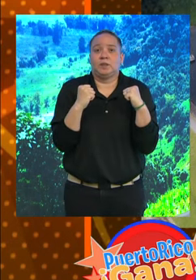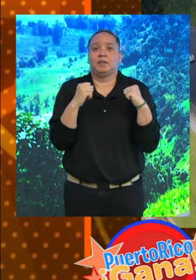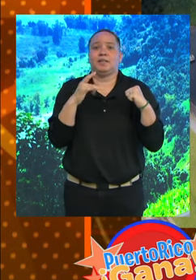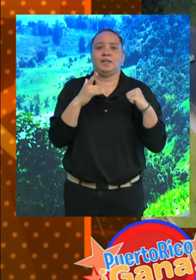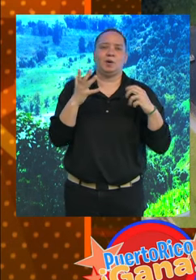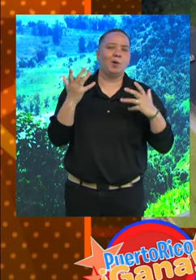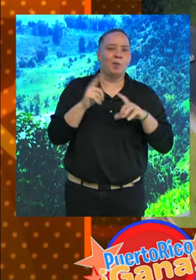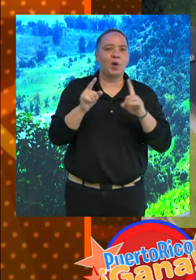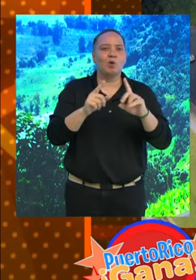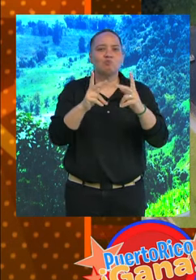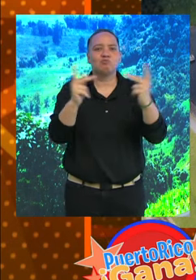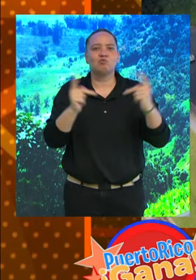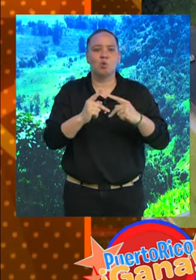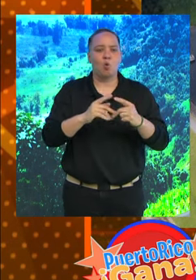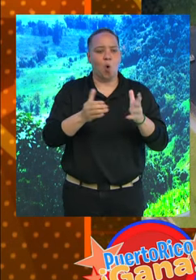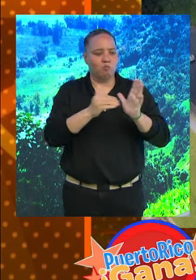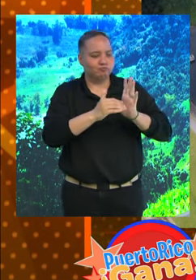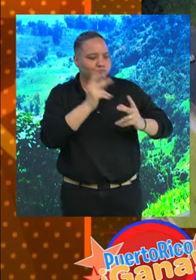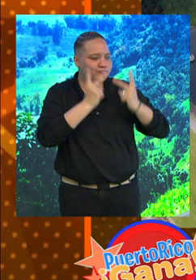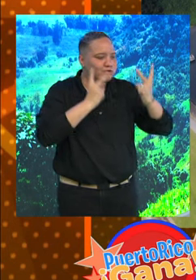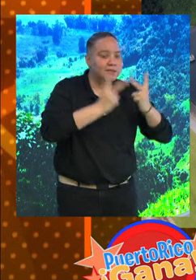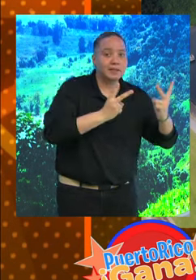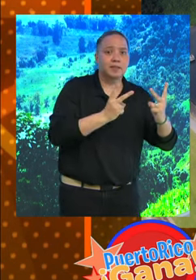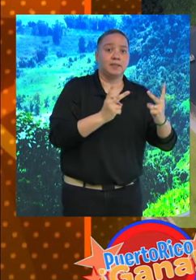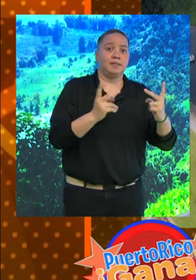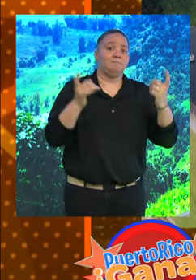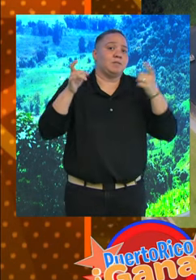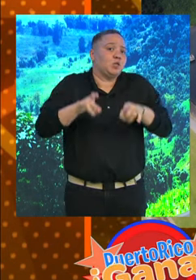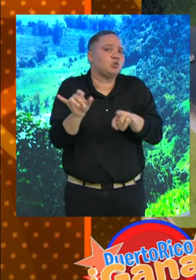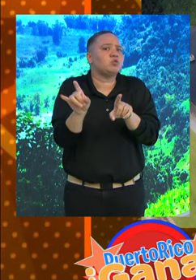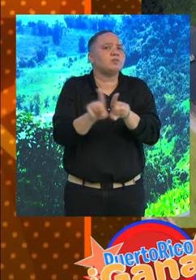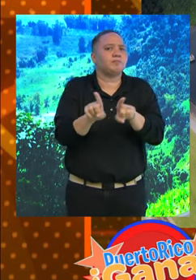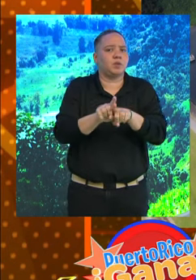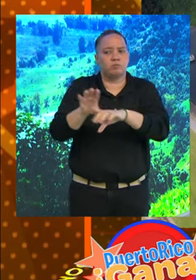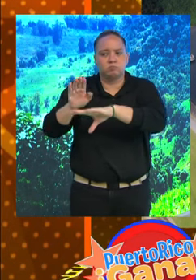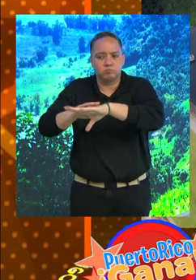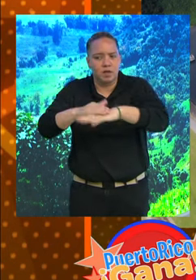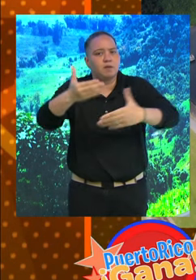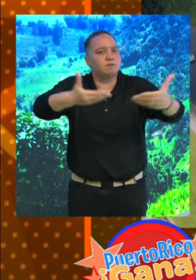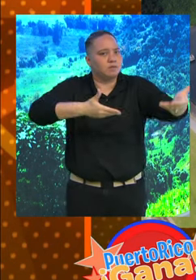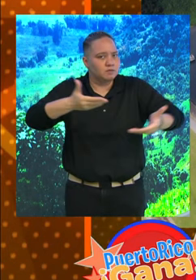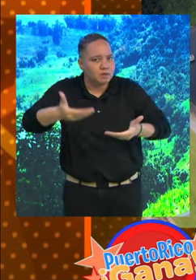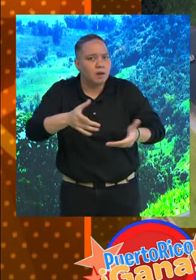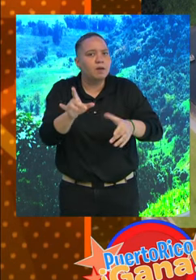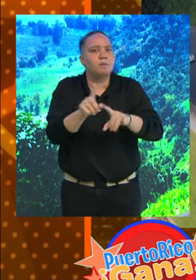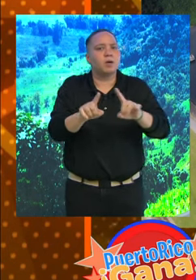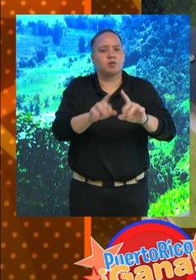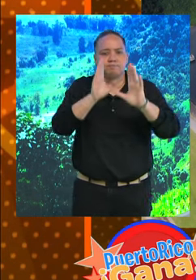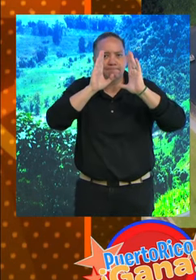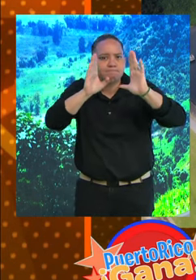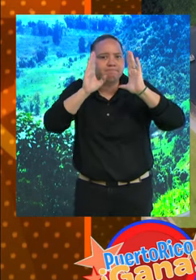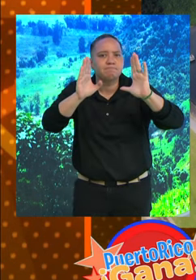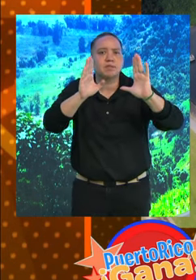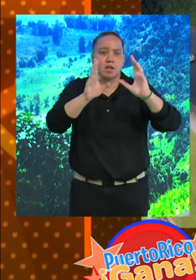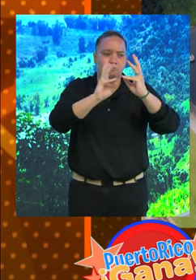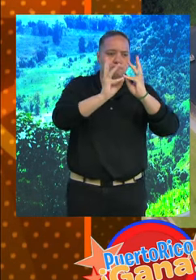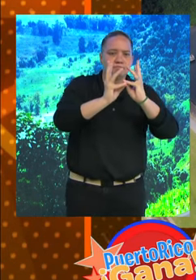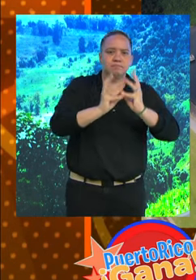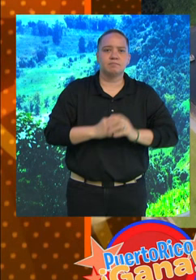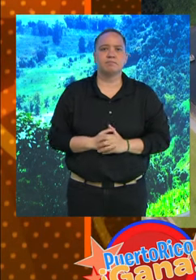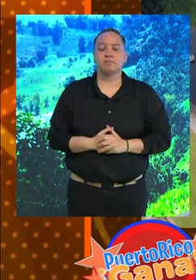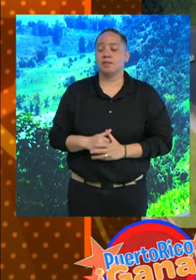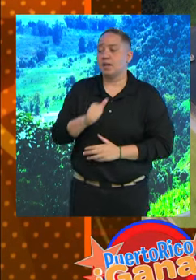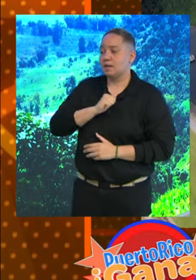muy bonito, un lugar muy frecuentado acá y peligroso también. Así que el llamado, yo estoy aquí invitándolo, pero siempre a estar pendiente de las condiciones climatológicas.